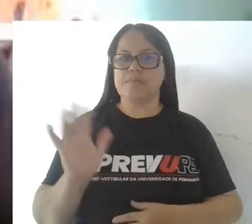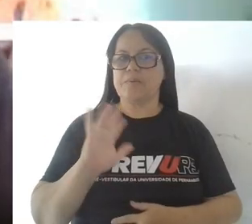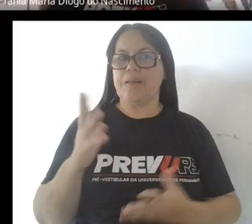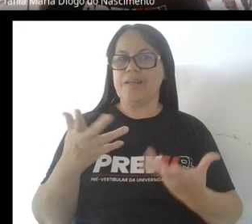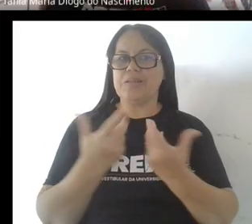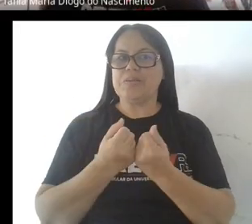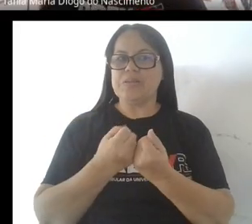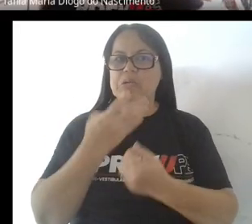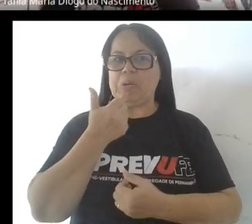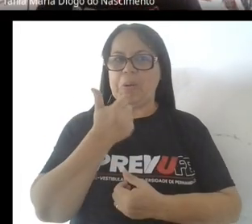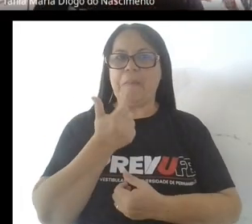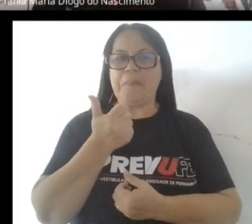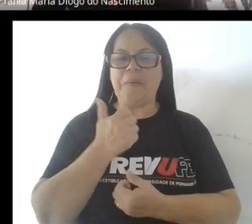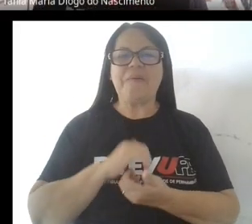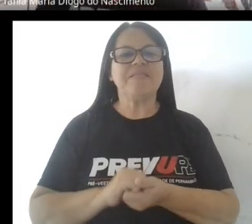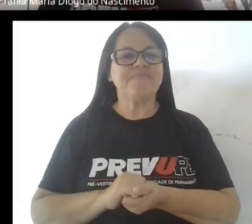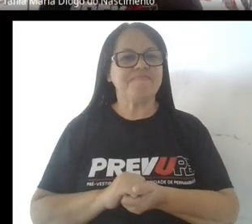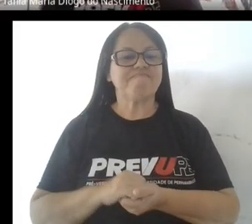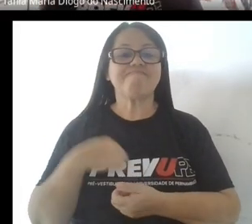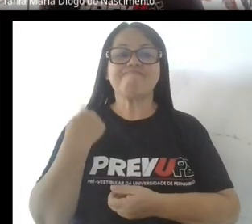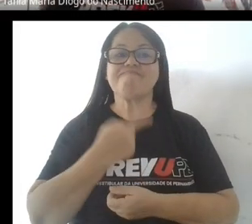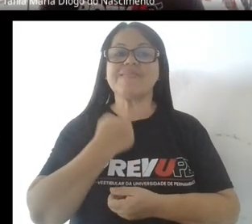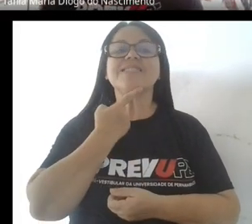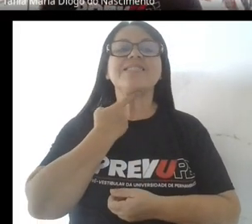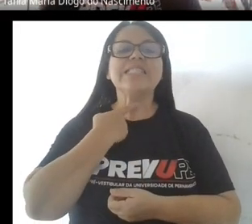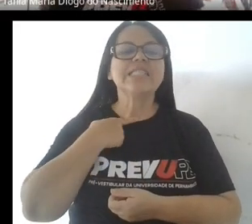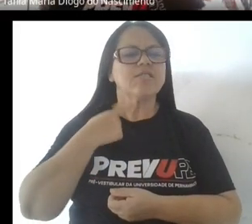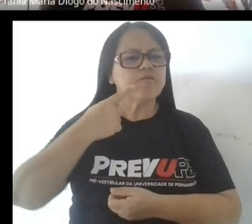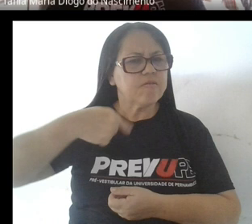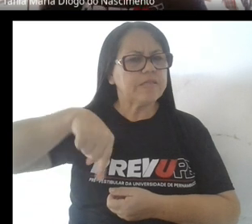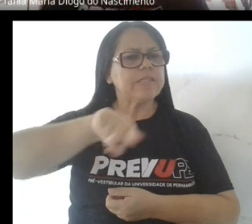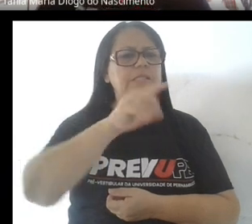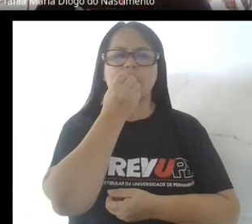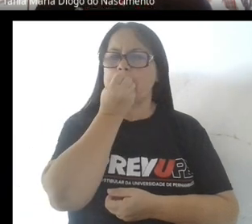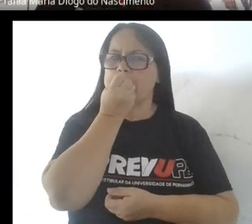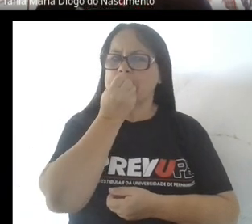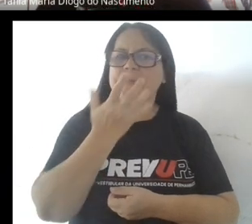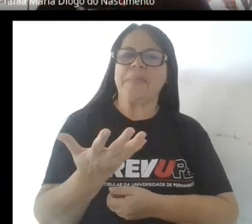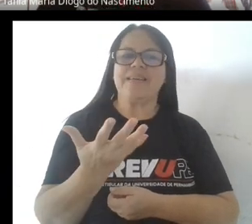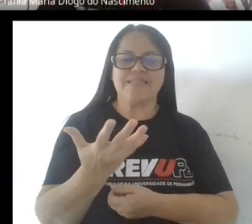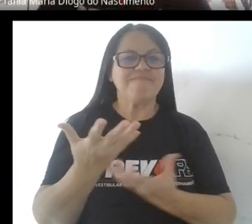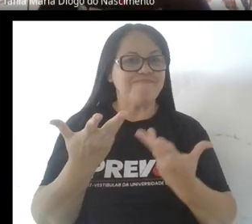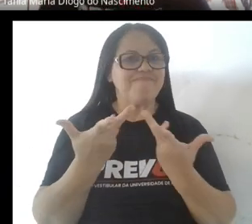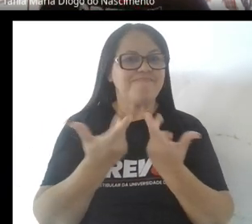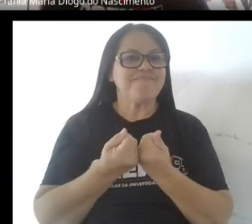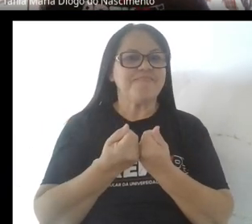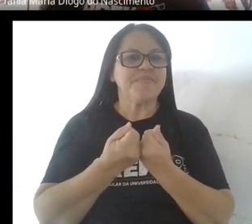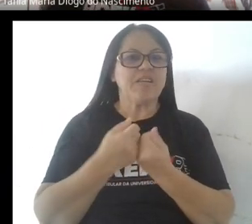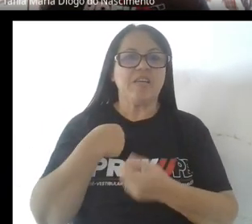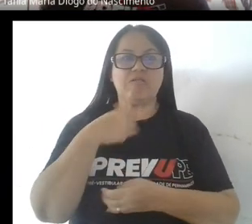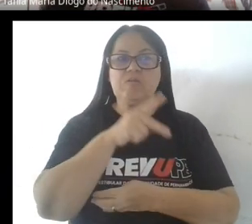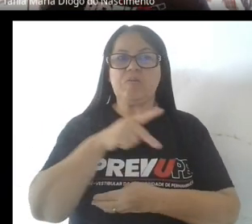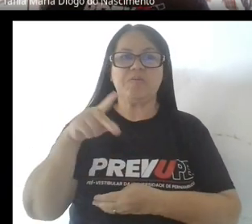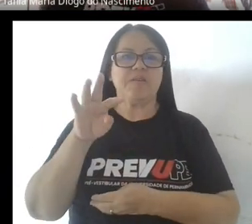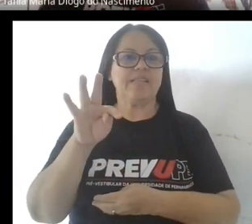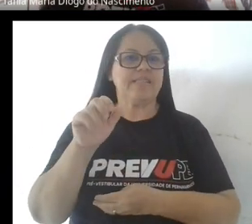Hola, ¿qué tal? ¿Cómo estás? Esperamos que estéis muy bien todos y todas. la